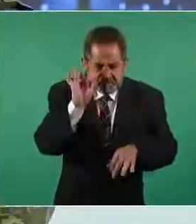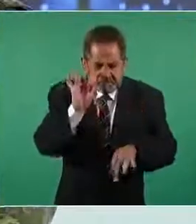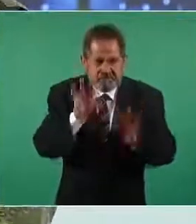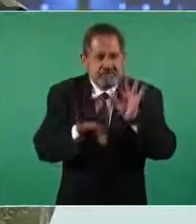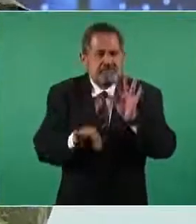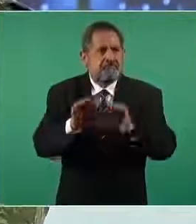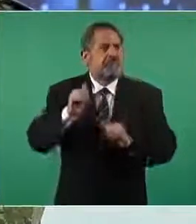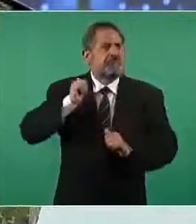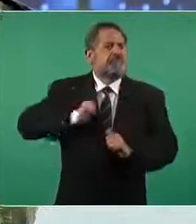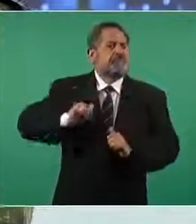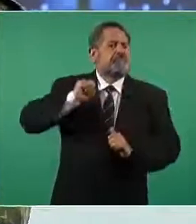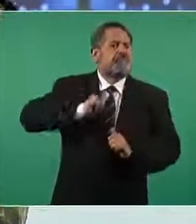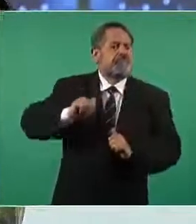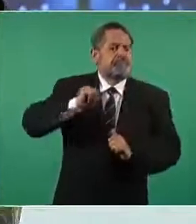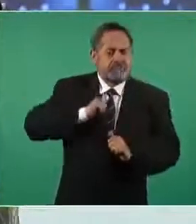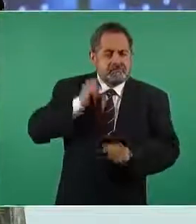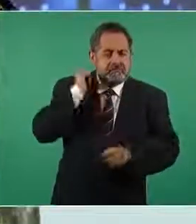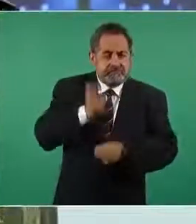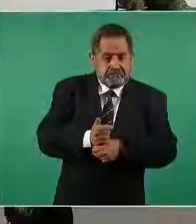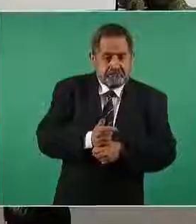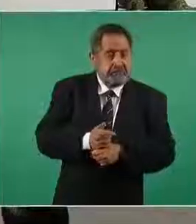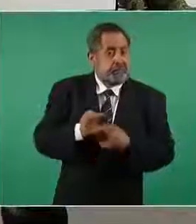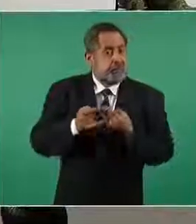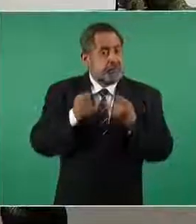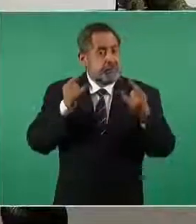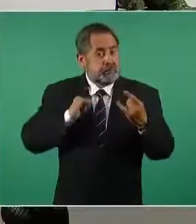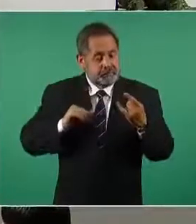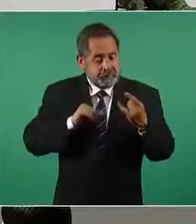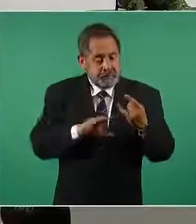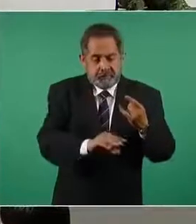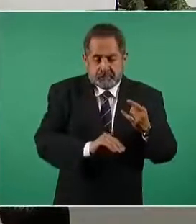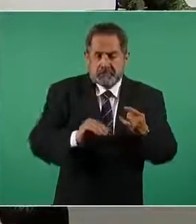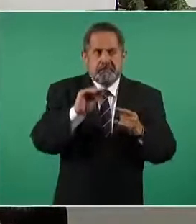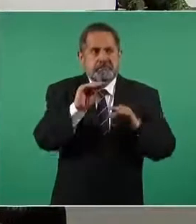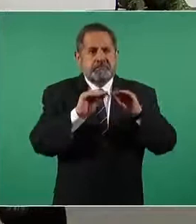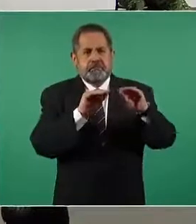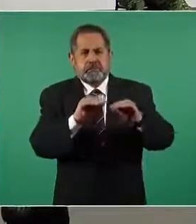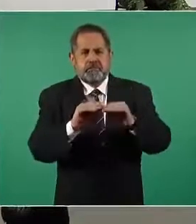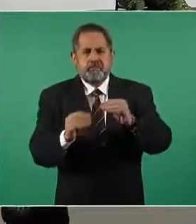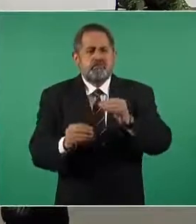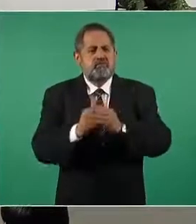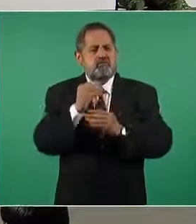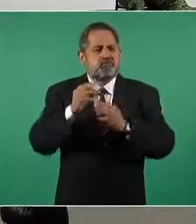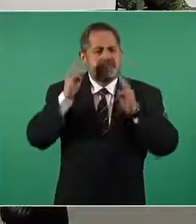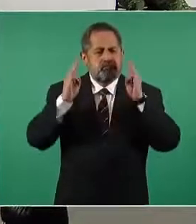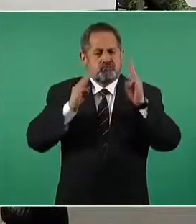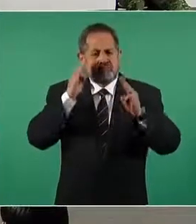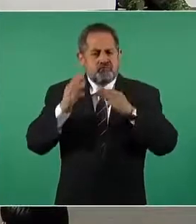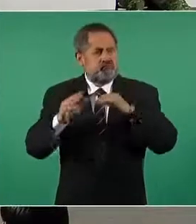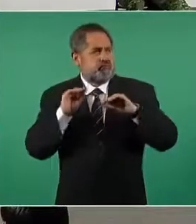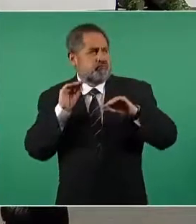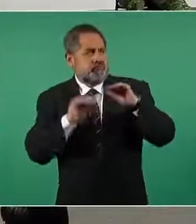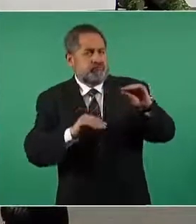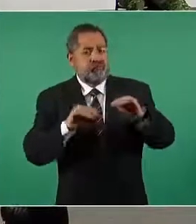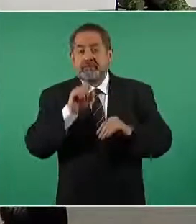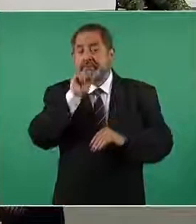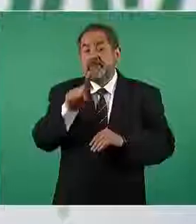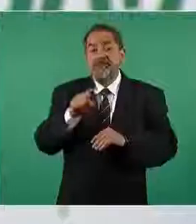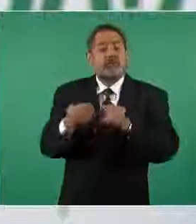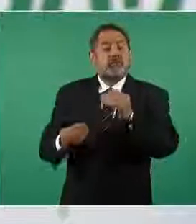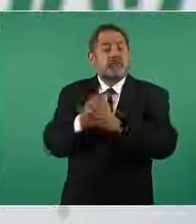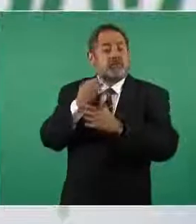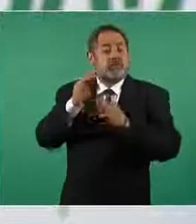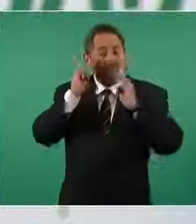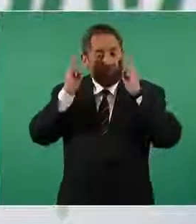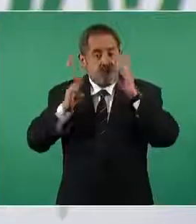estos trabajos de construcción además del nuevo y moderno museo militar de la aviación que será un orgullo para el